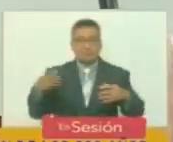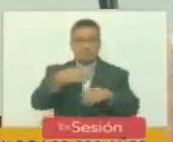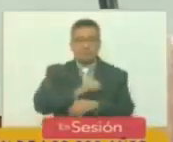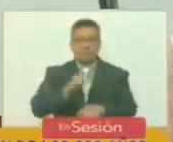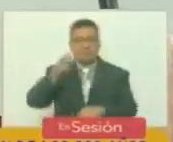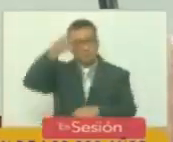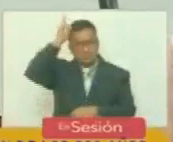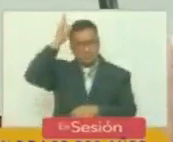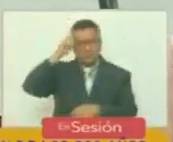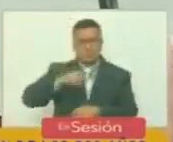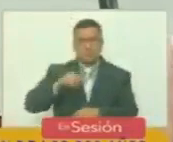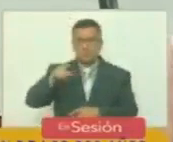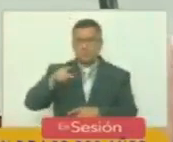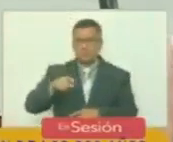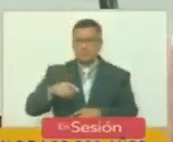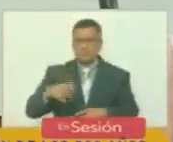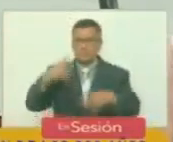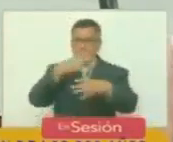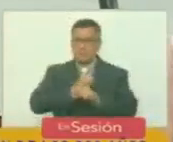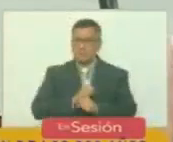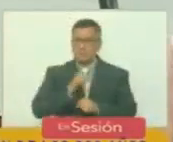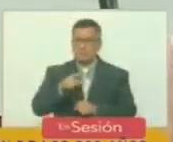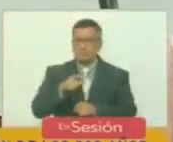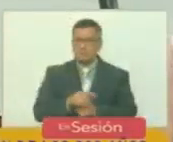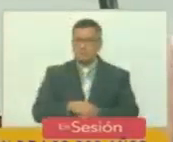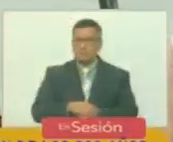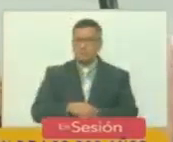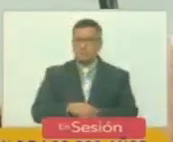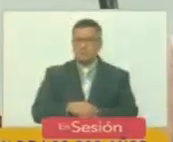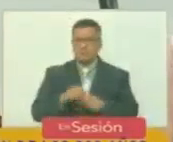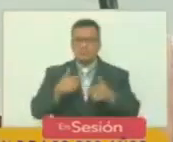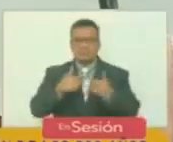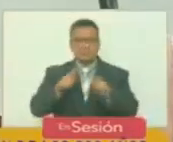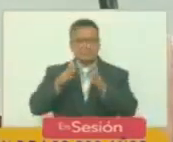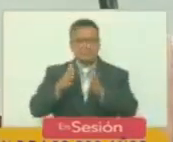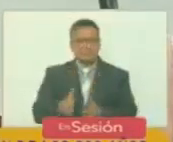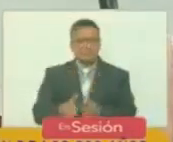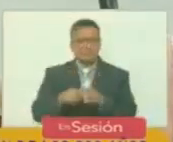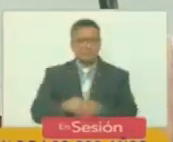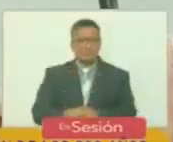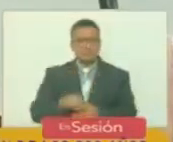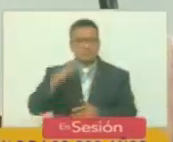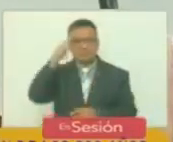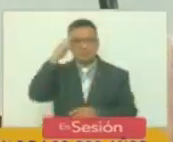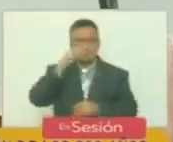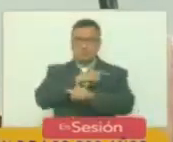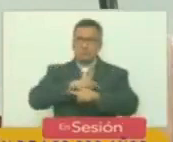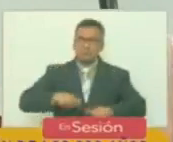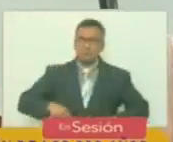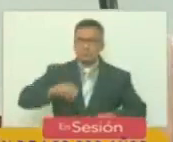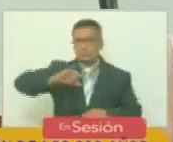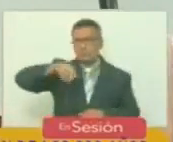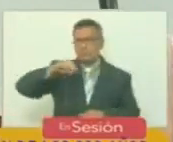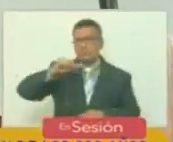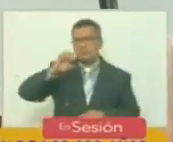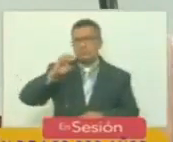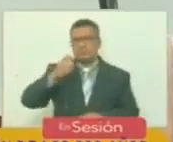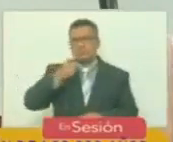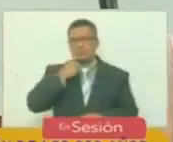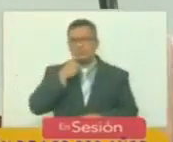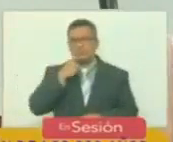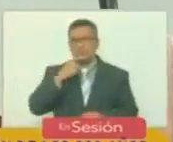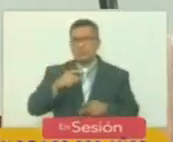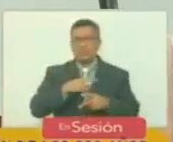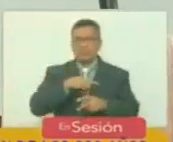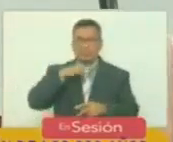Perú fue confiada por el libertador general de ejército José de San Martín al